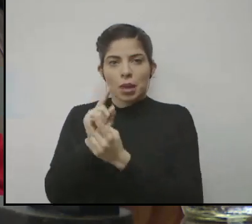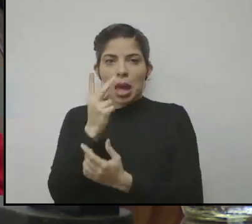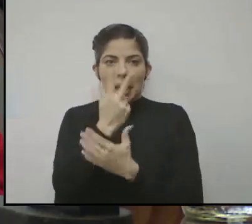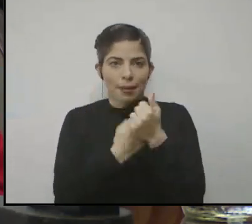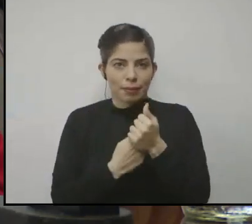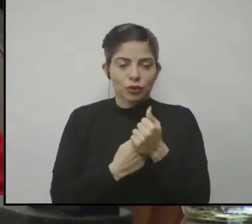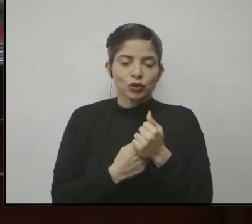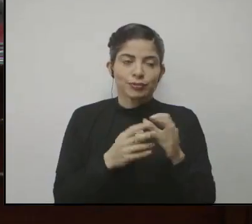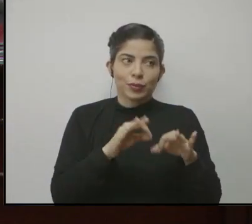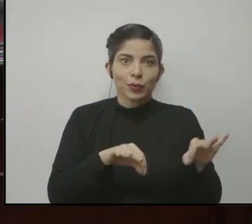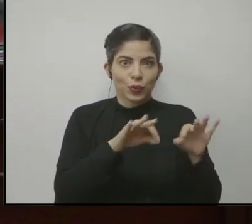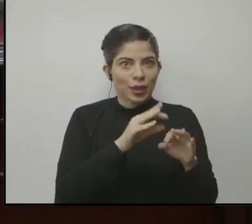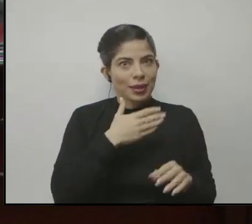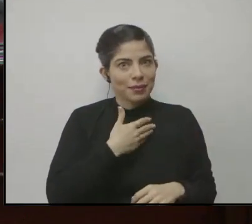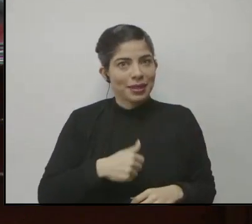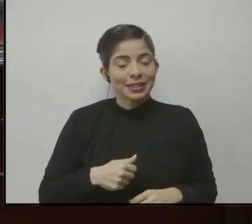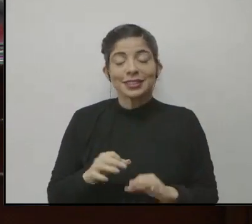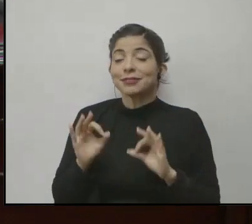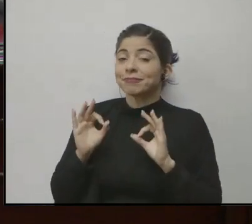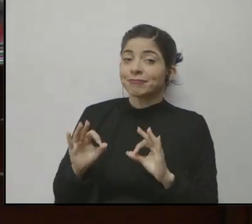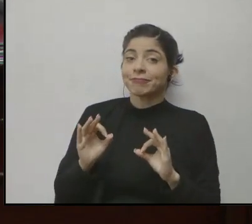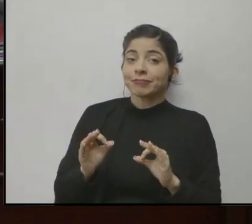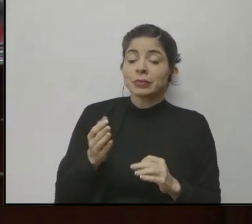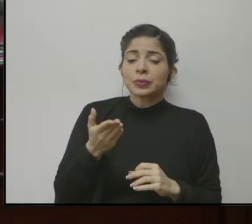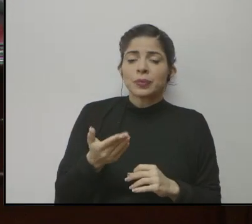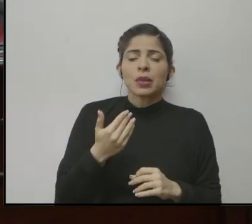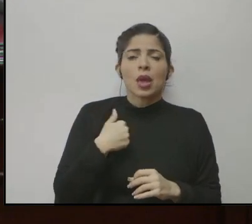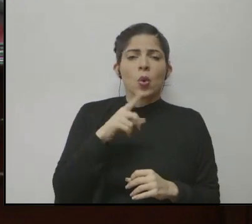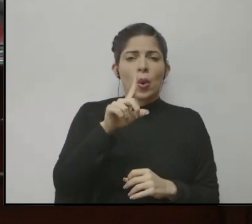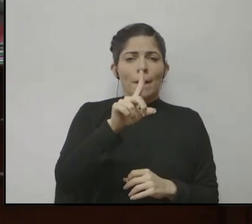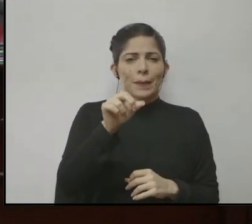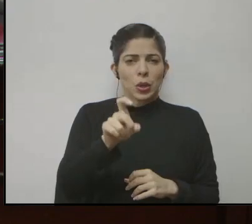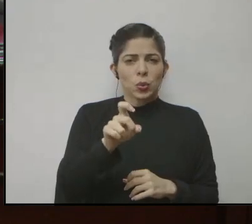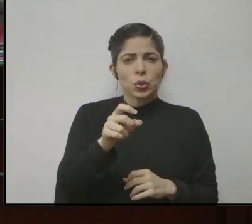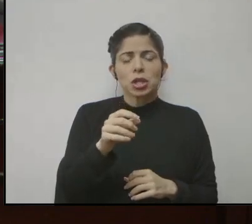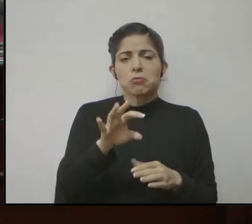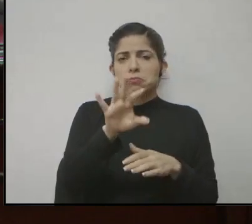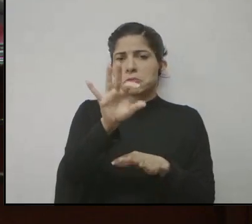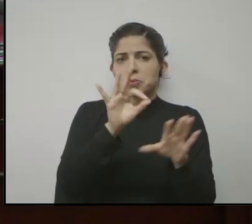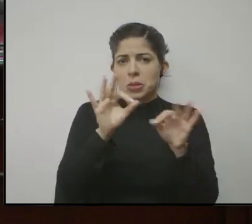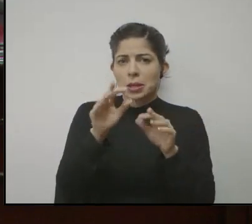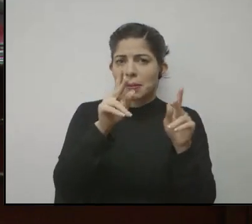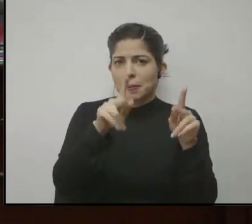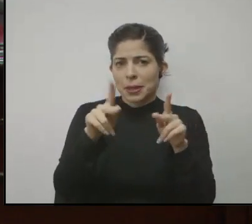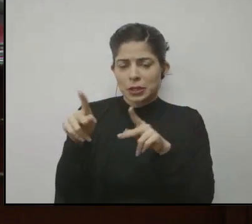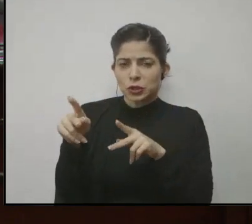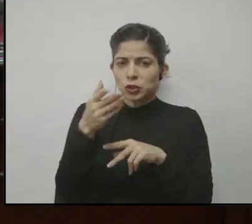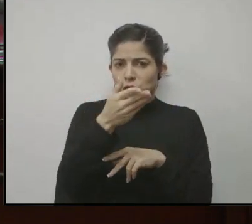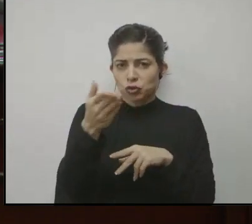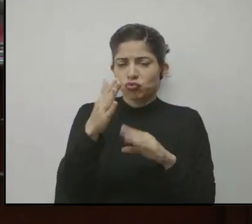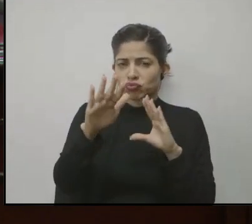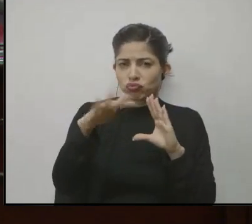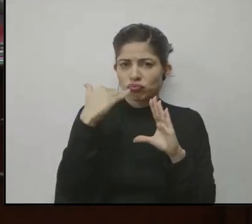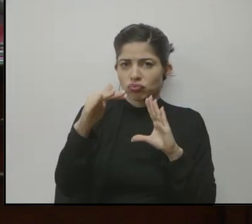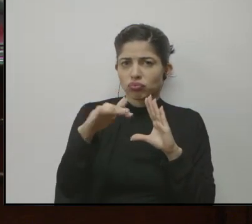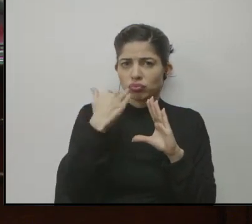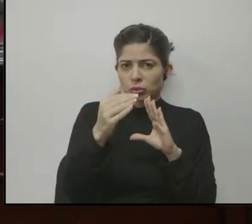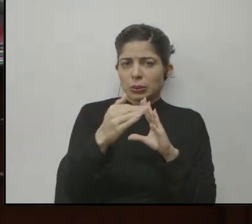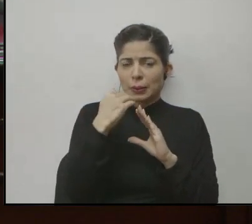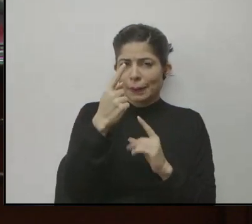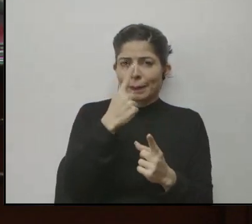señor presidente. Muy bien, y aquí tenemos una pregunta y los invitamos a las personas a hacer sus